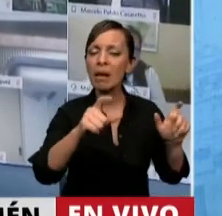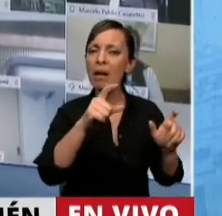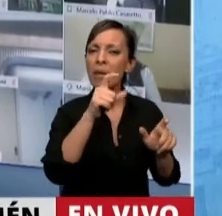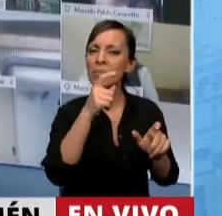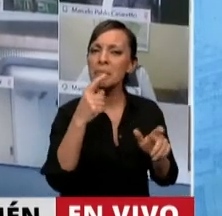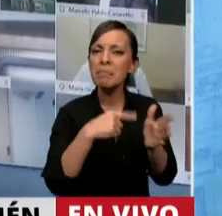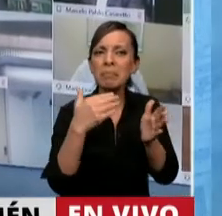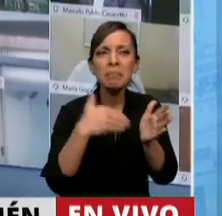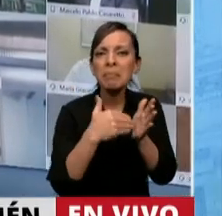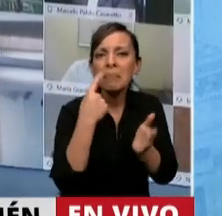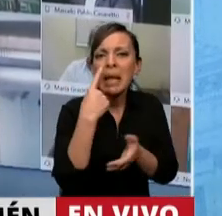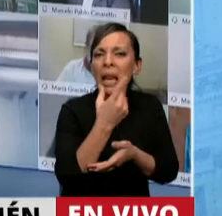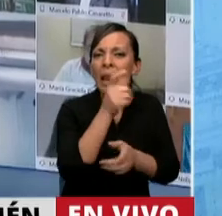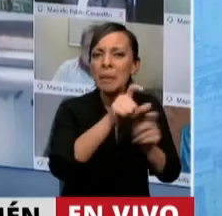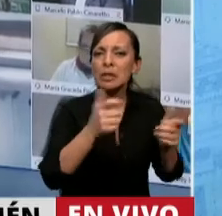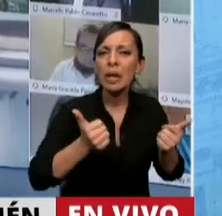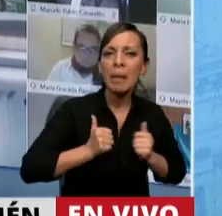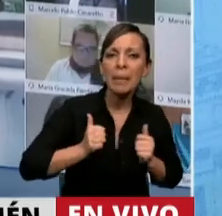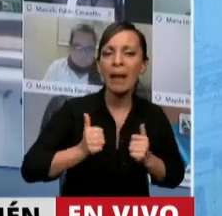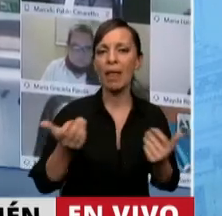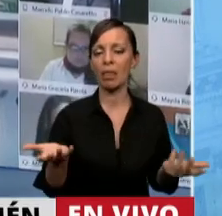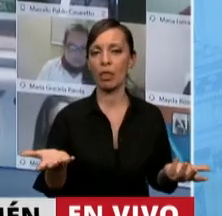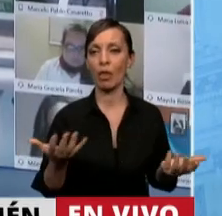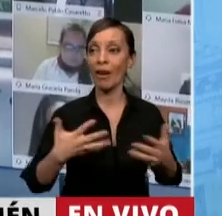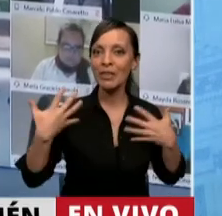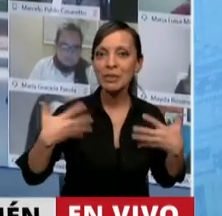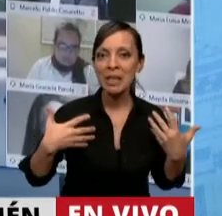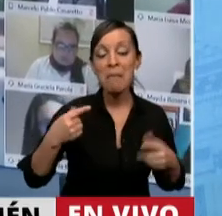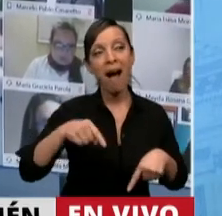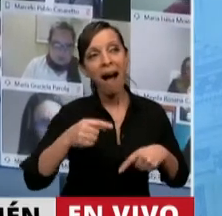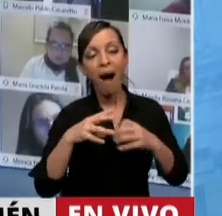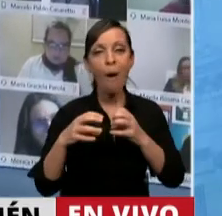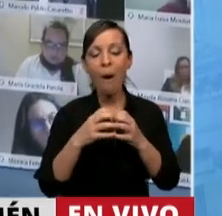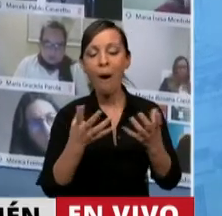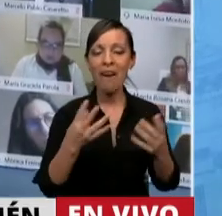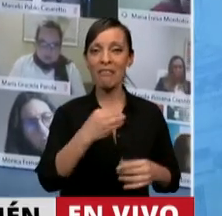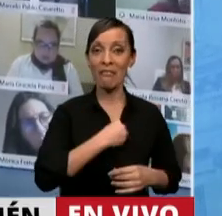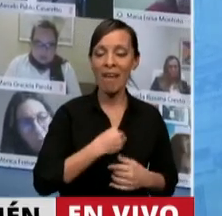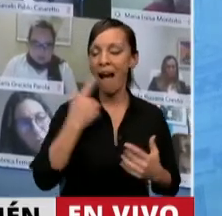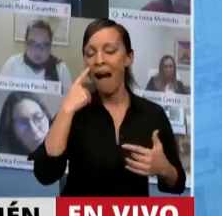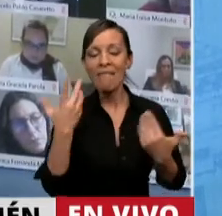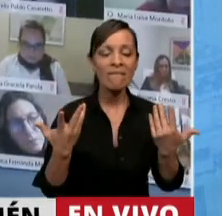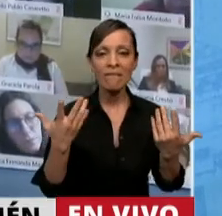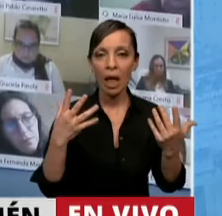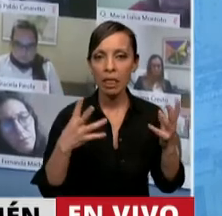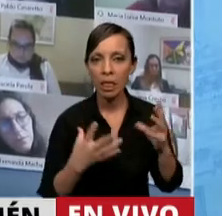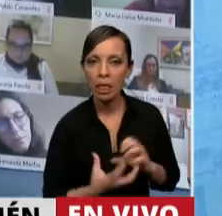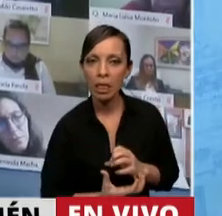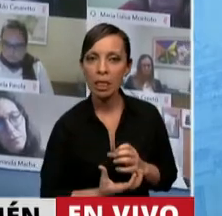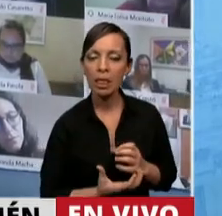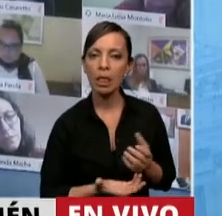estaban esperando con ansias, con entusiasmo, con esperanza esta